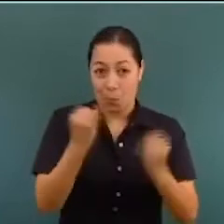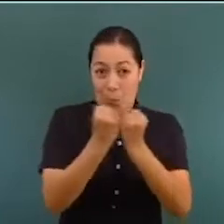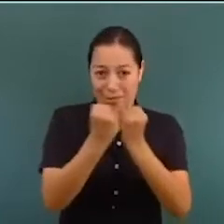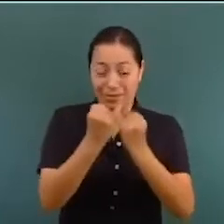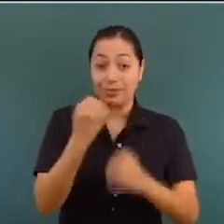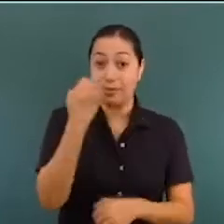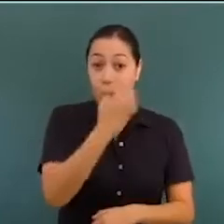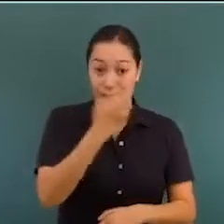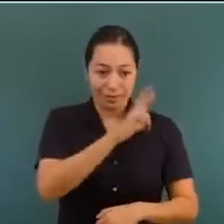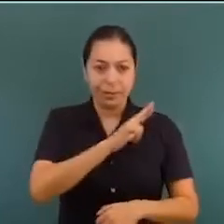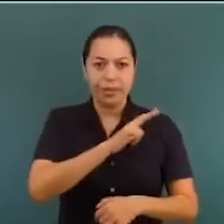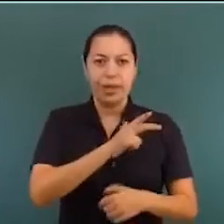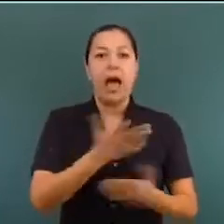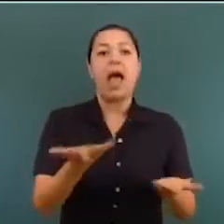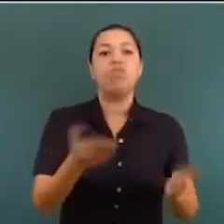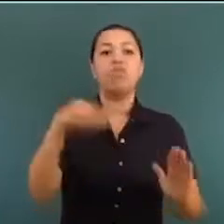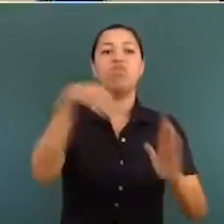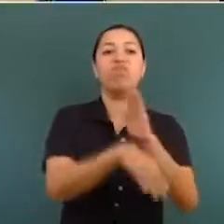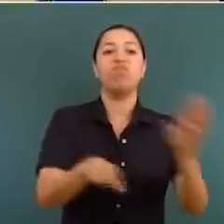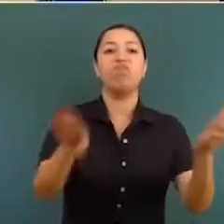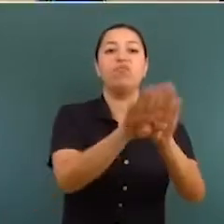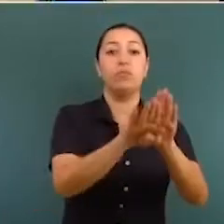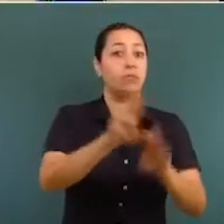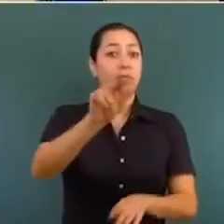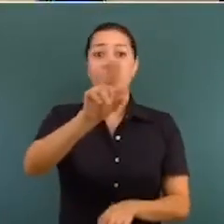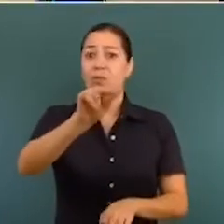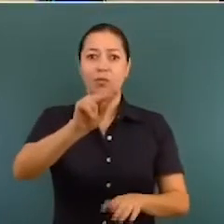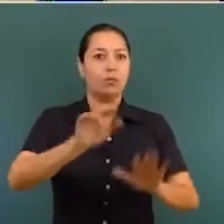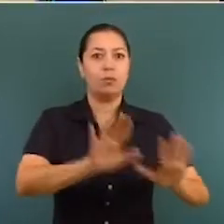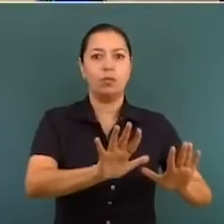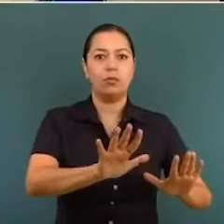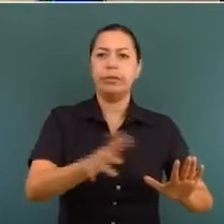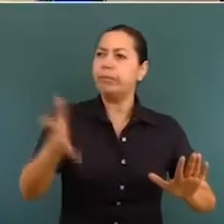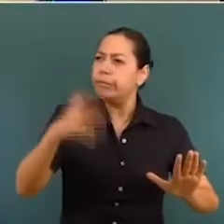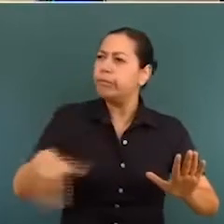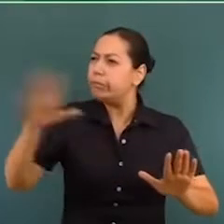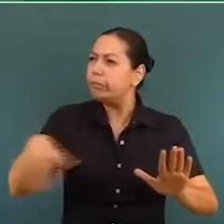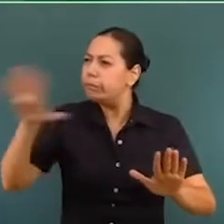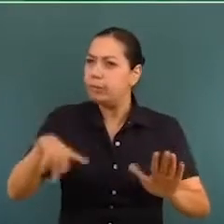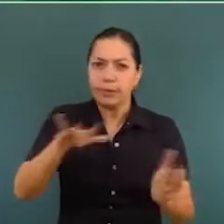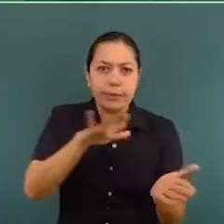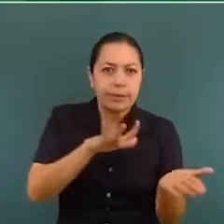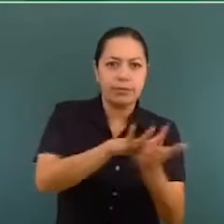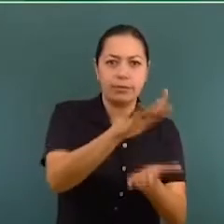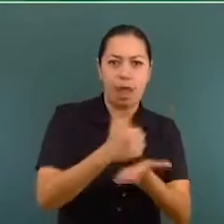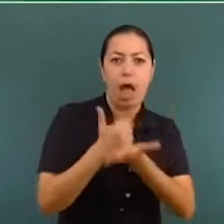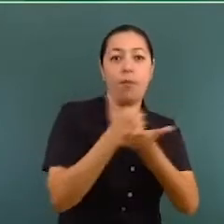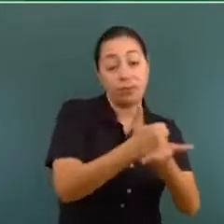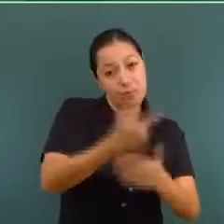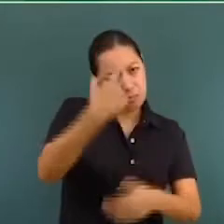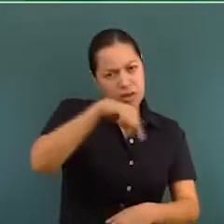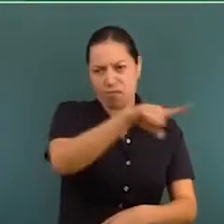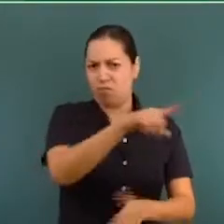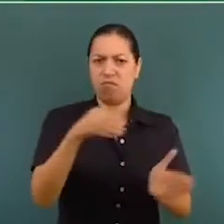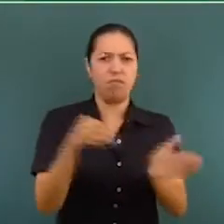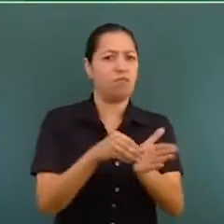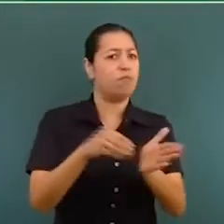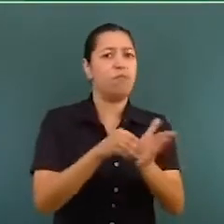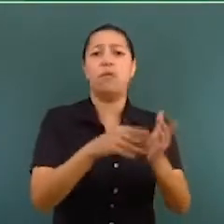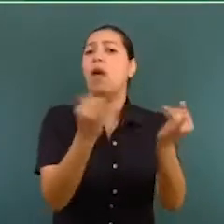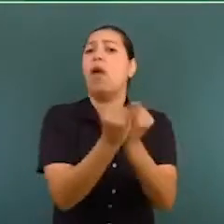ayudas, apoyos para que se siga garantizando el derecho